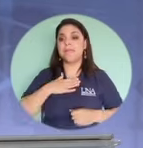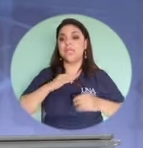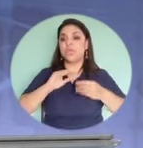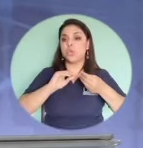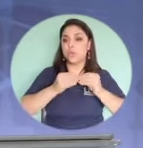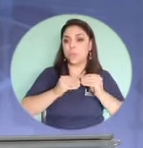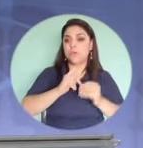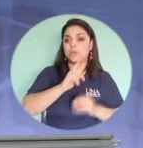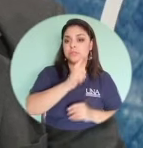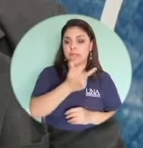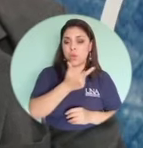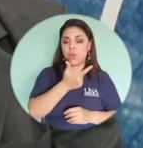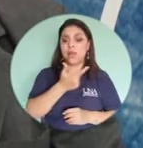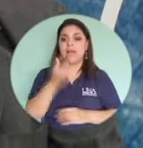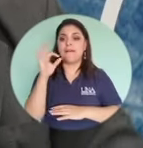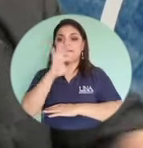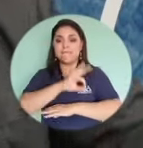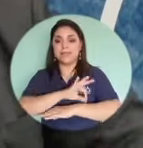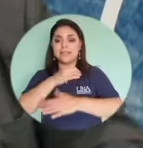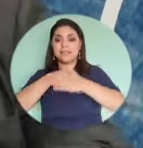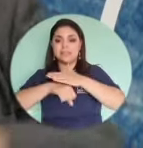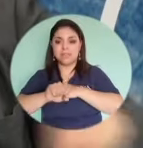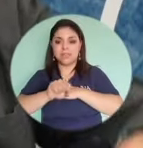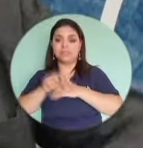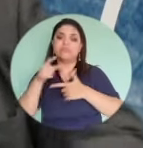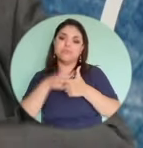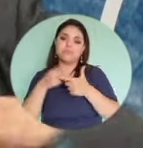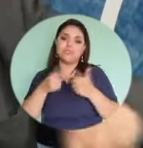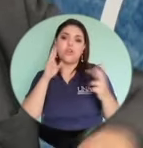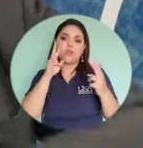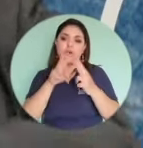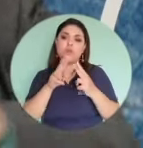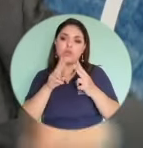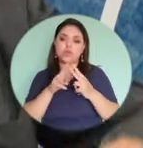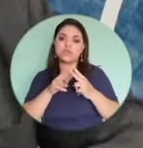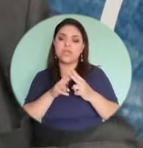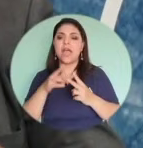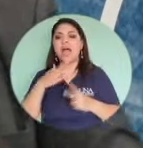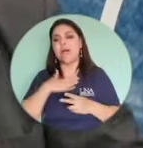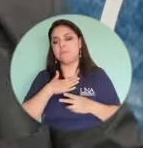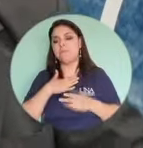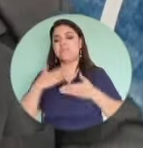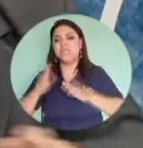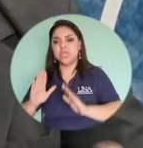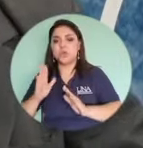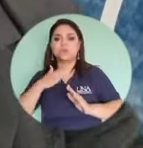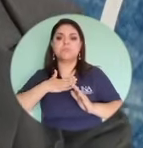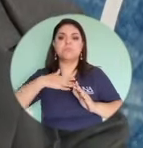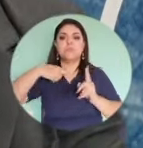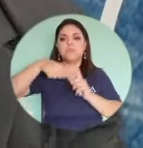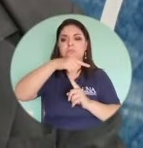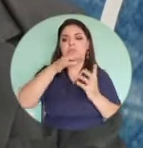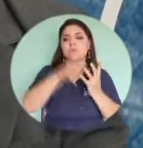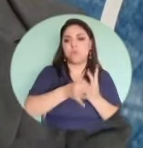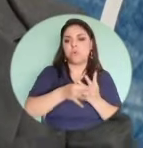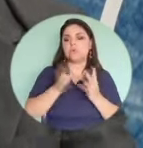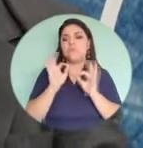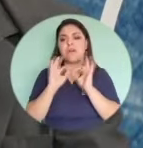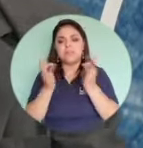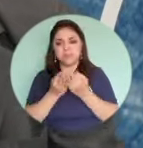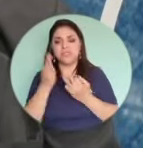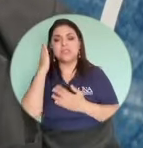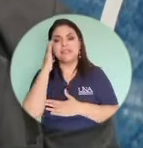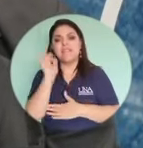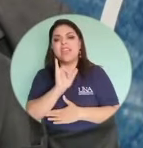mi número de cédula mi fecha de nacimiento conocen también los nombres de quienes son mi entorno quienes son mi núcleo familiar